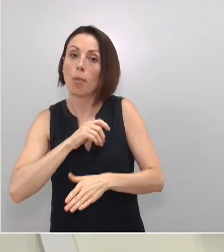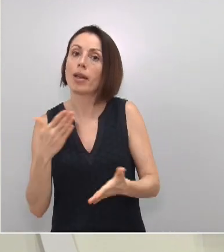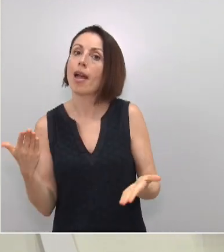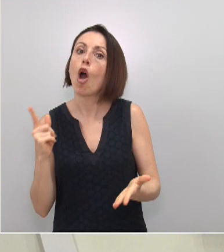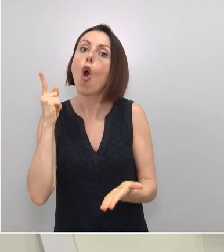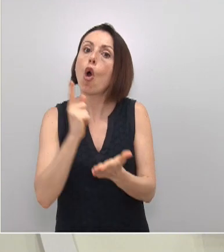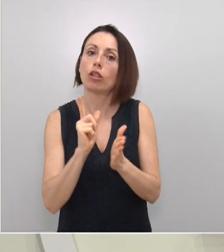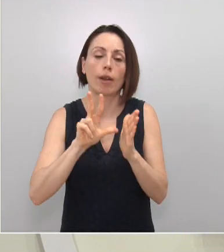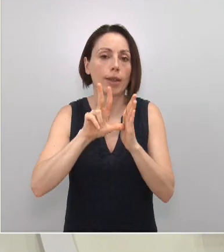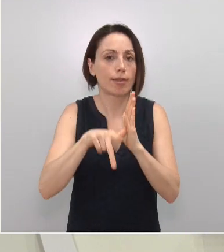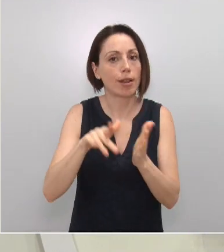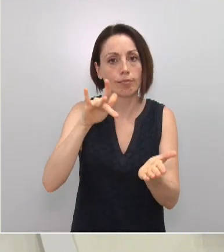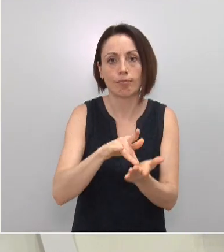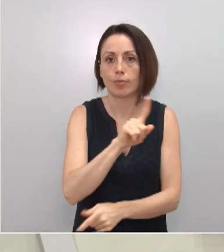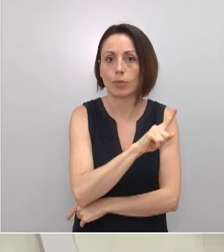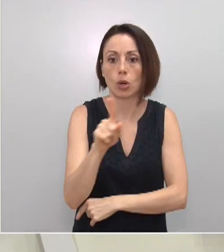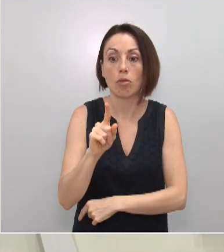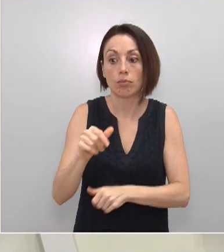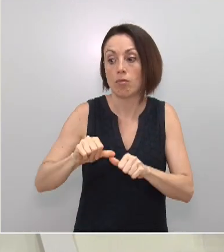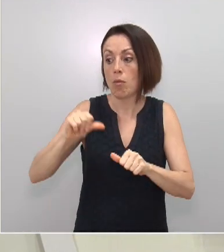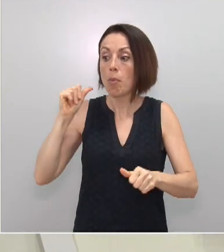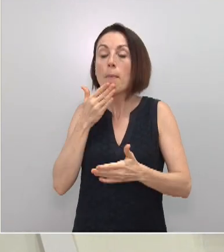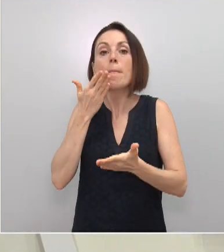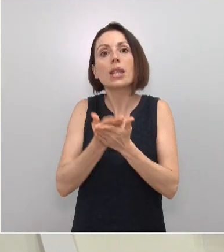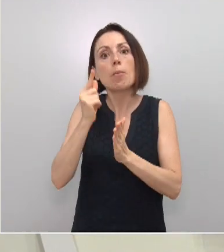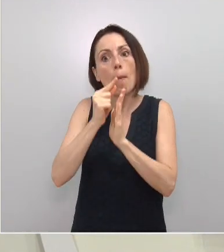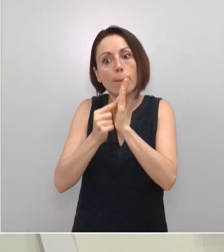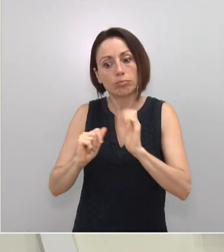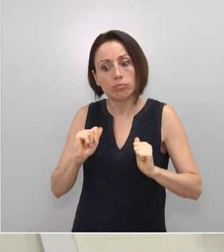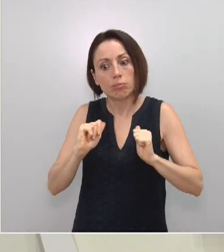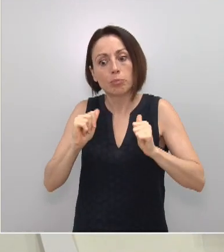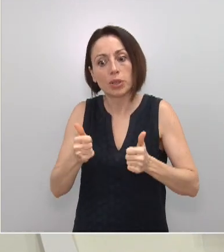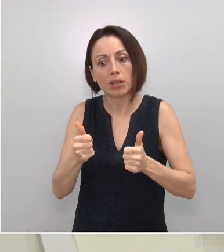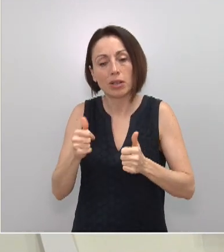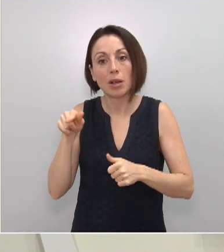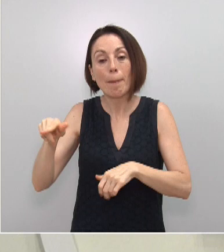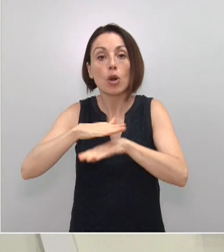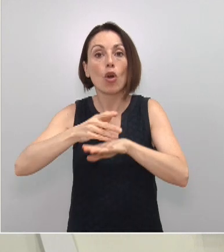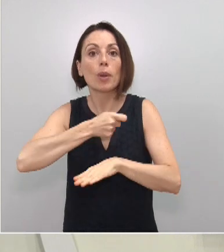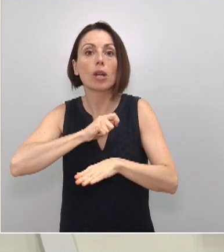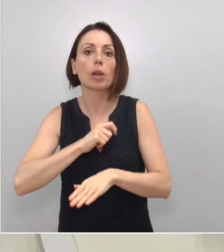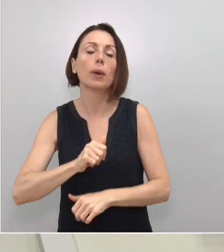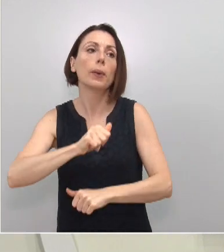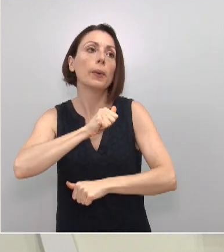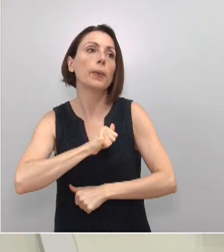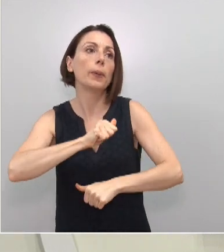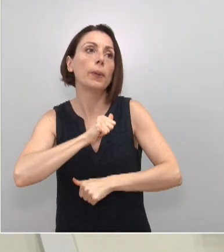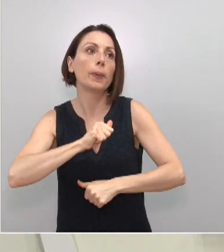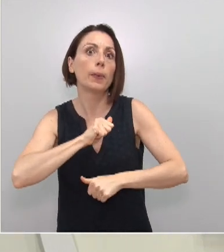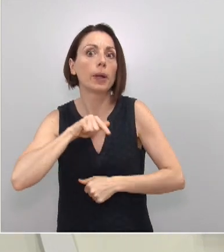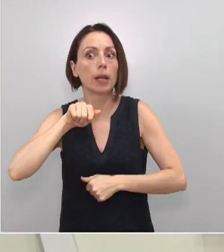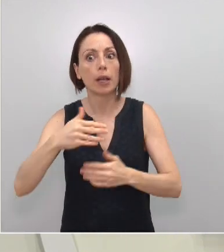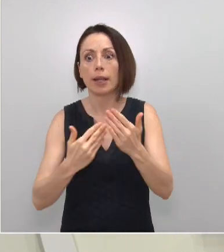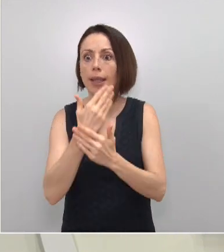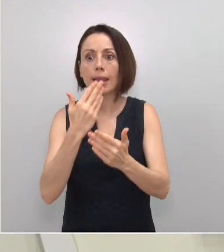tarde. Ya entonces pedimos que se tomasen medidas y dejaron pasar unos días muy valiosos